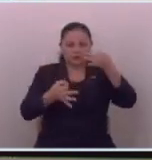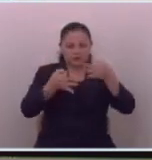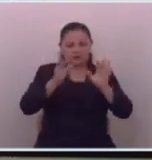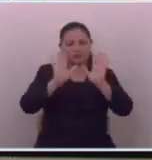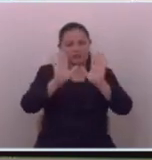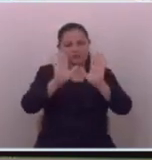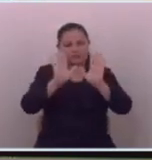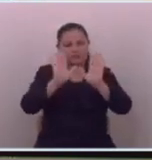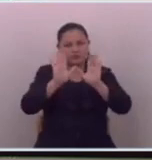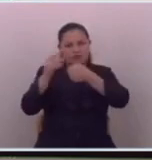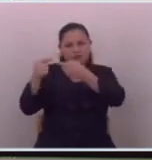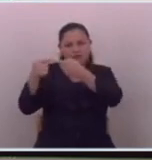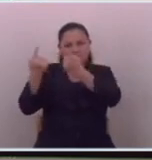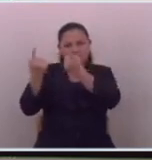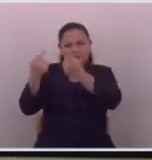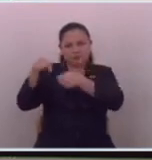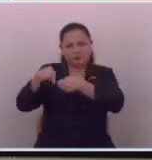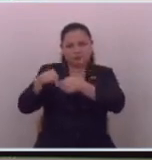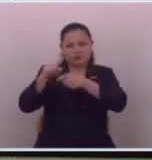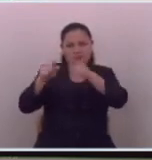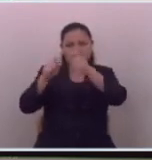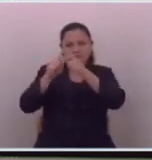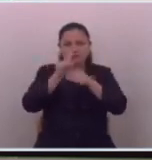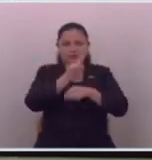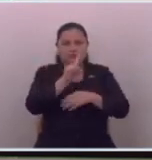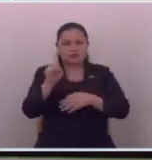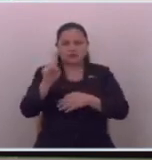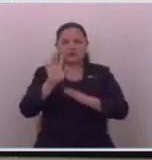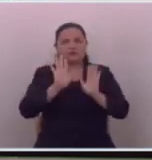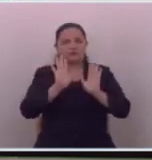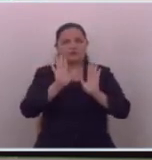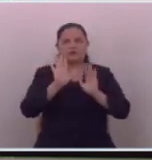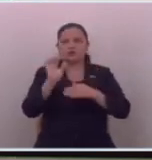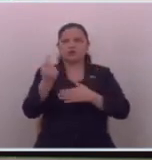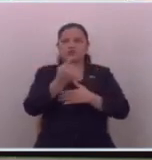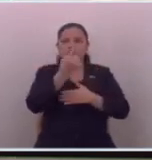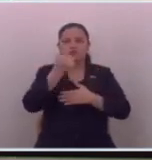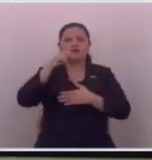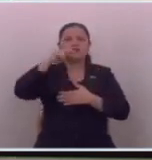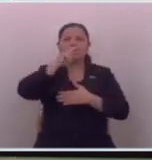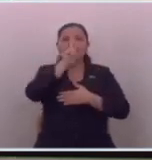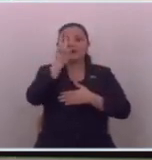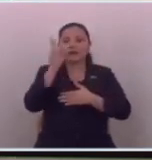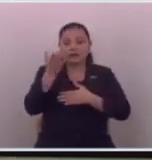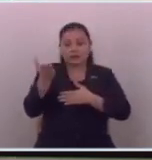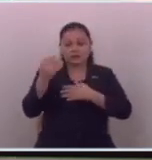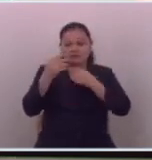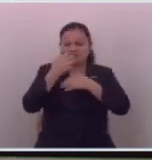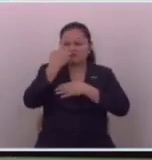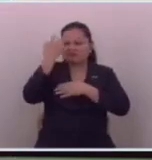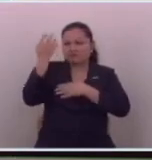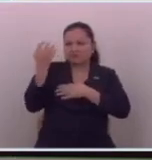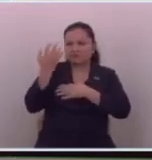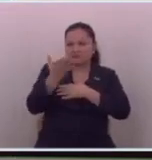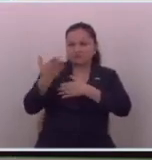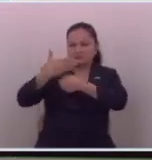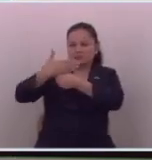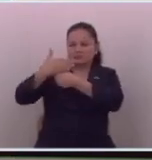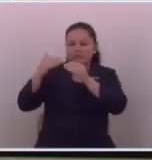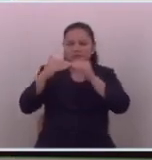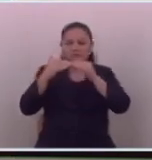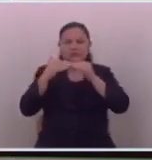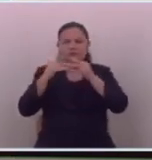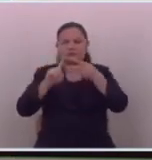no es la oposición en este punto es el FMLN y